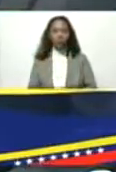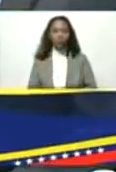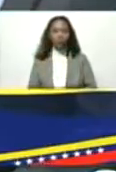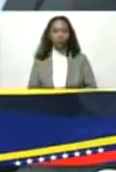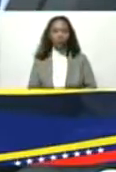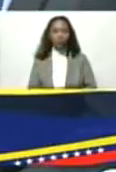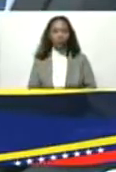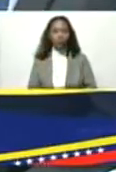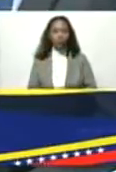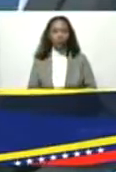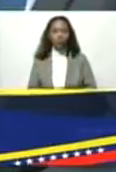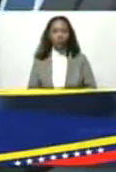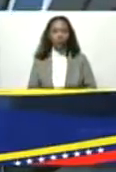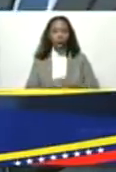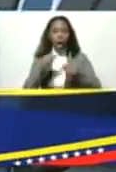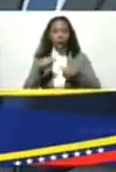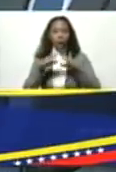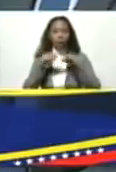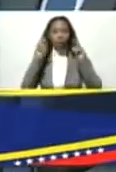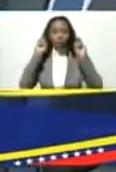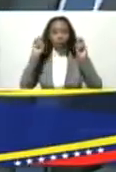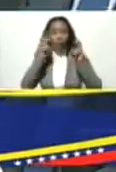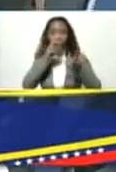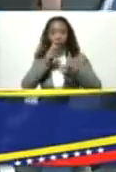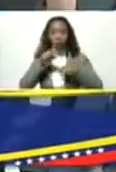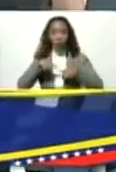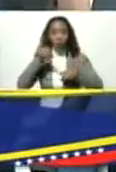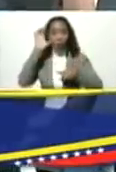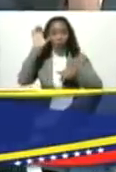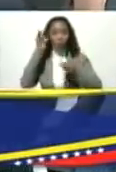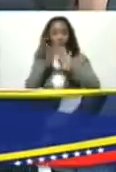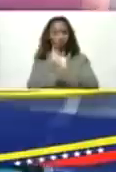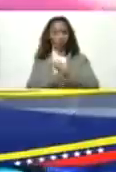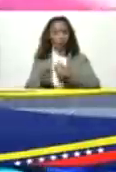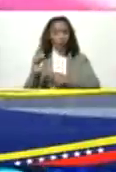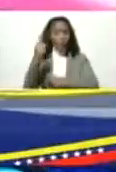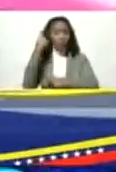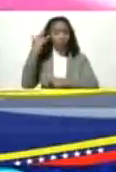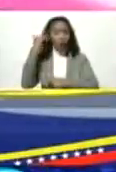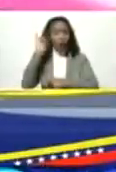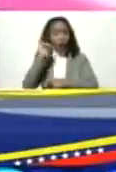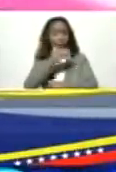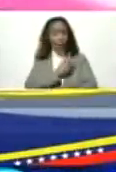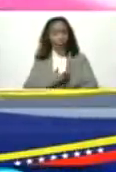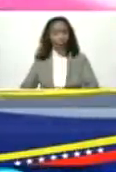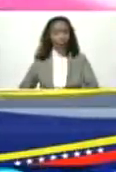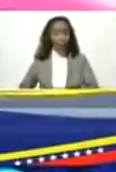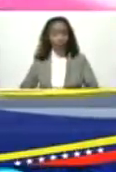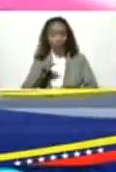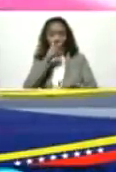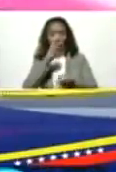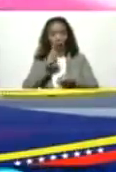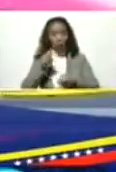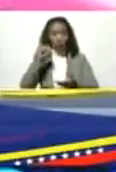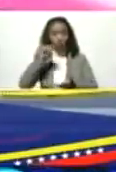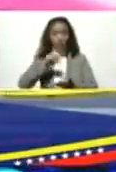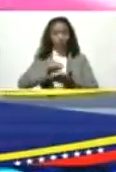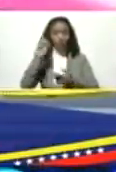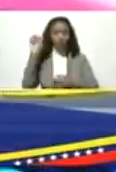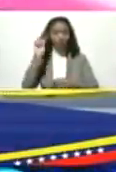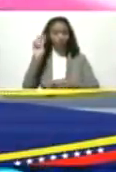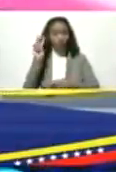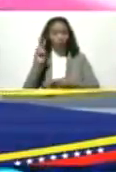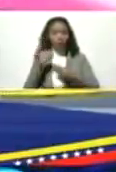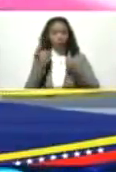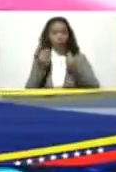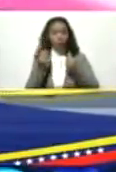aquí está todo el sector bancario del país primero está el presidente del Banco Central de Venezuela economista